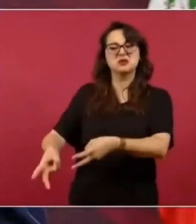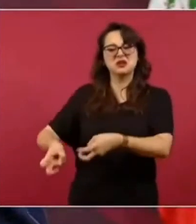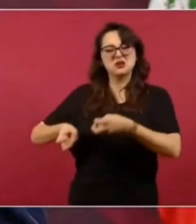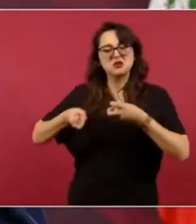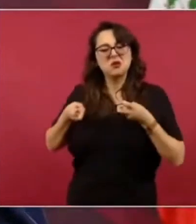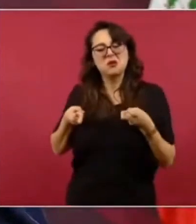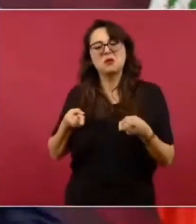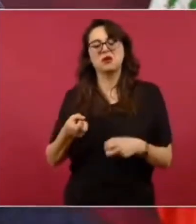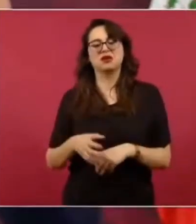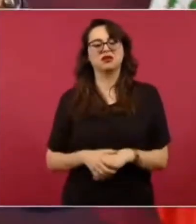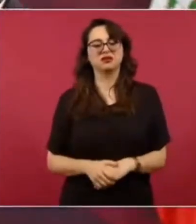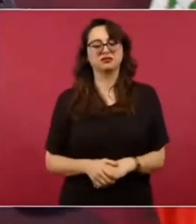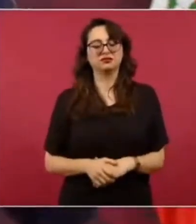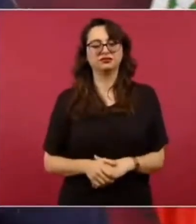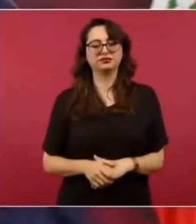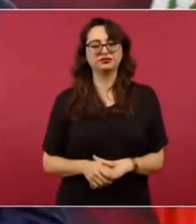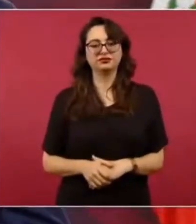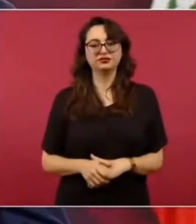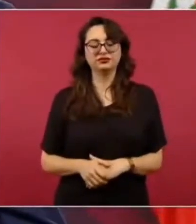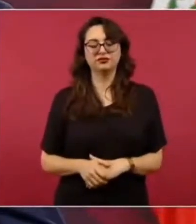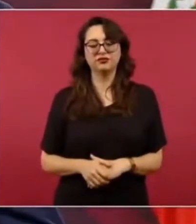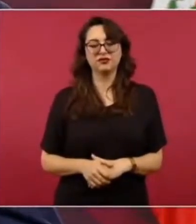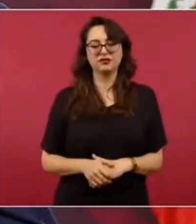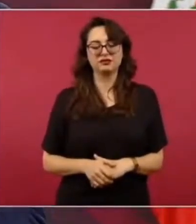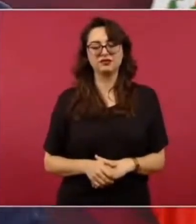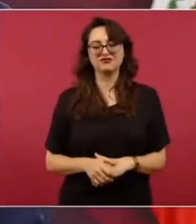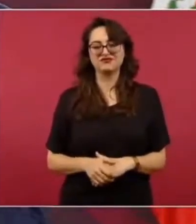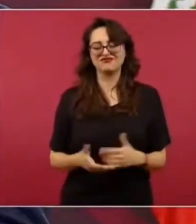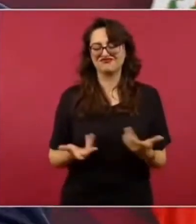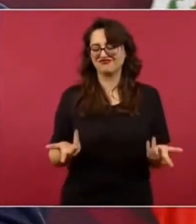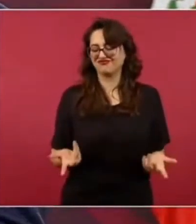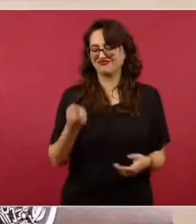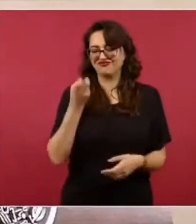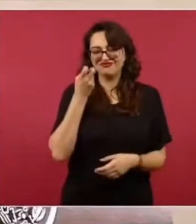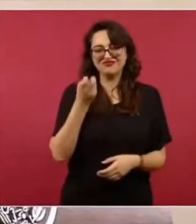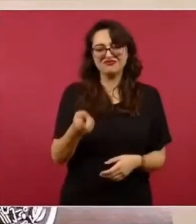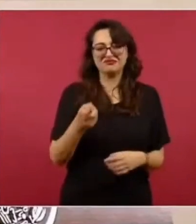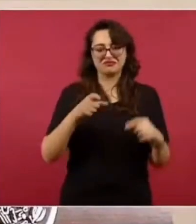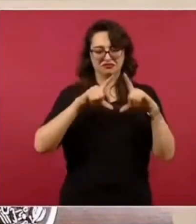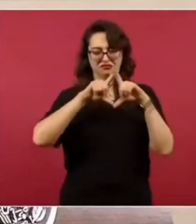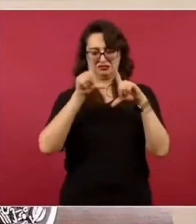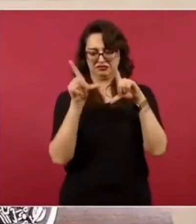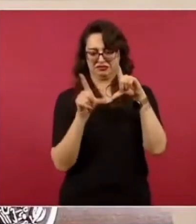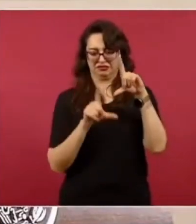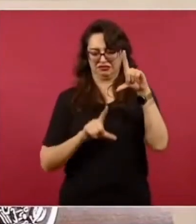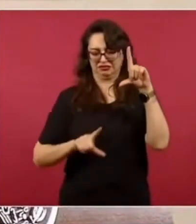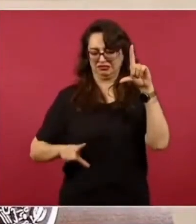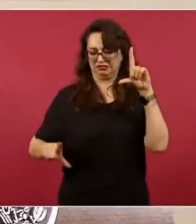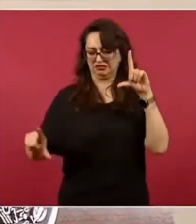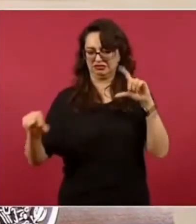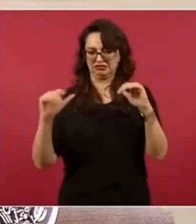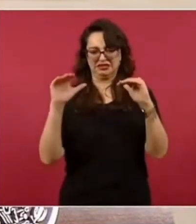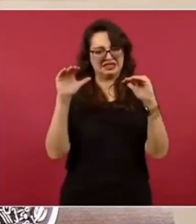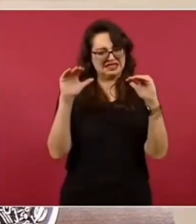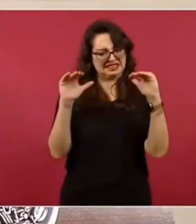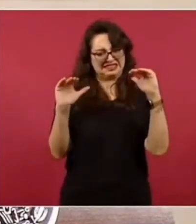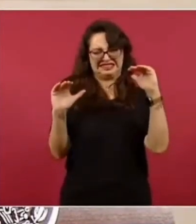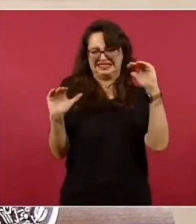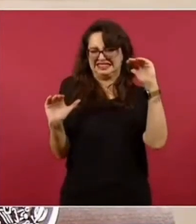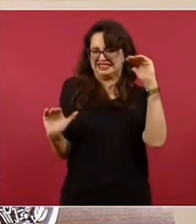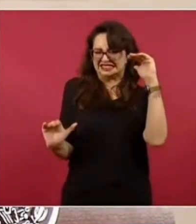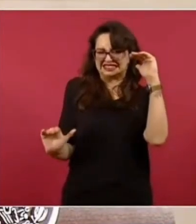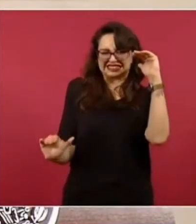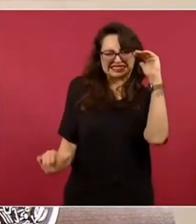Y fue cuando se profundizó como nunca la desigualdad social.